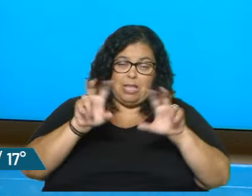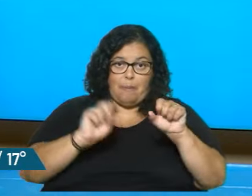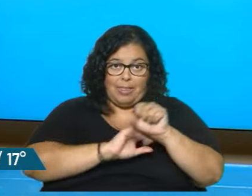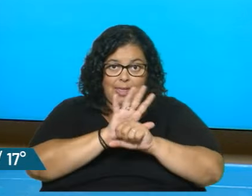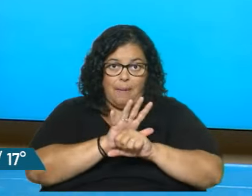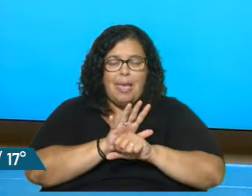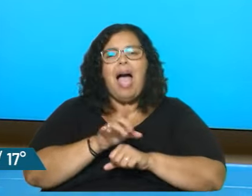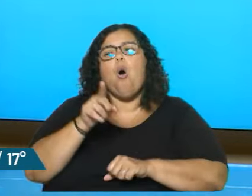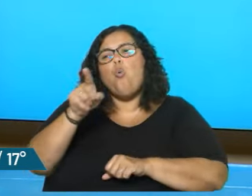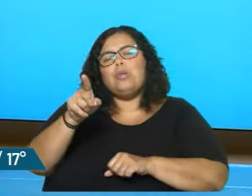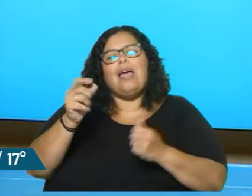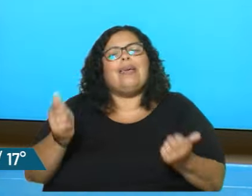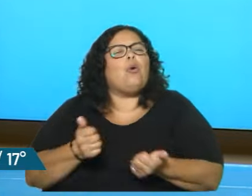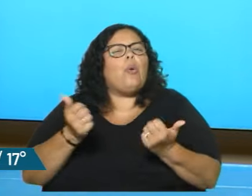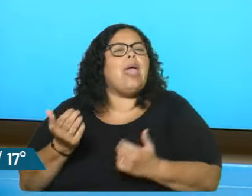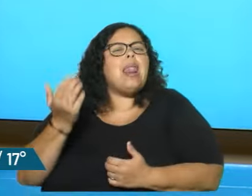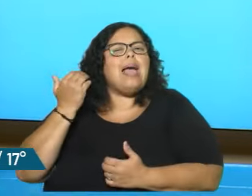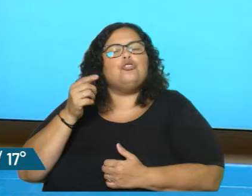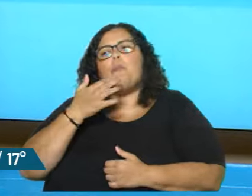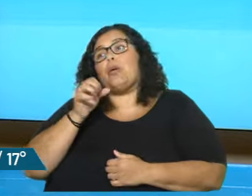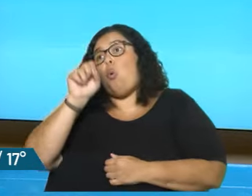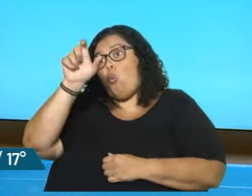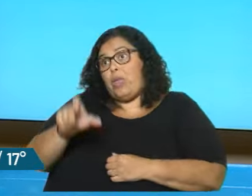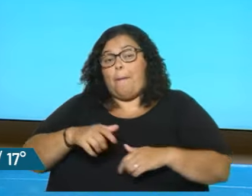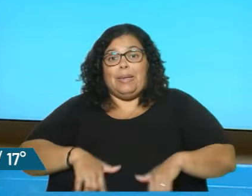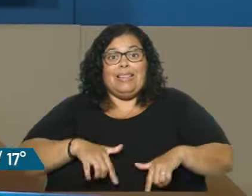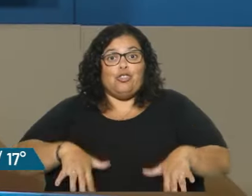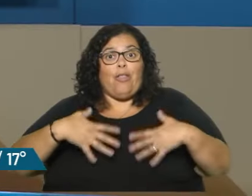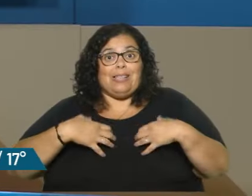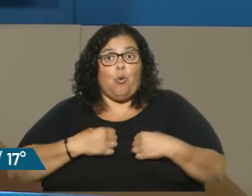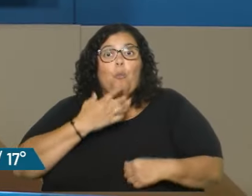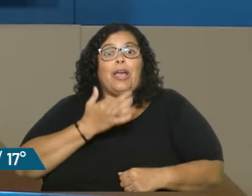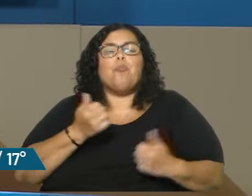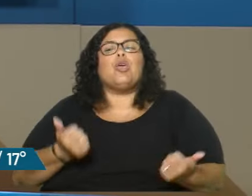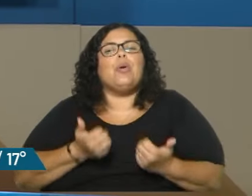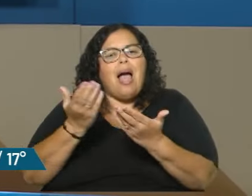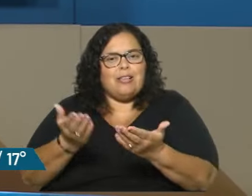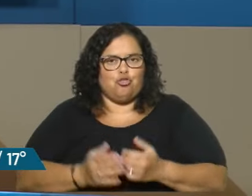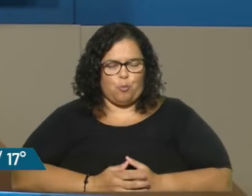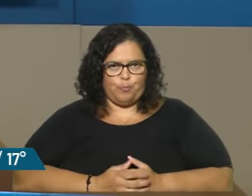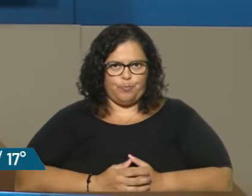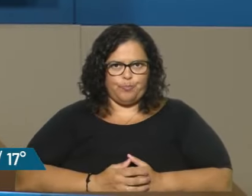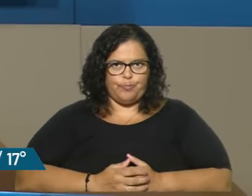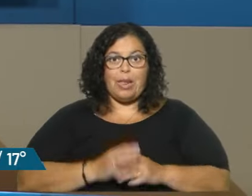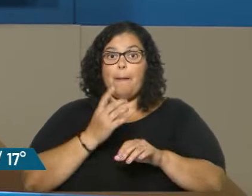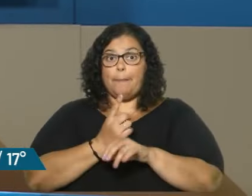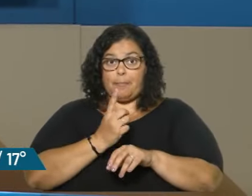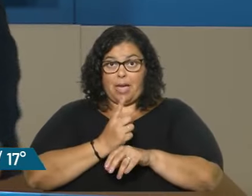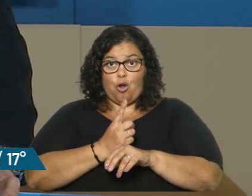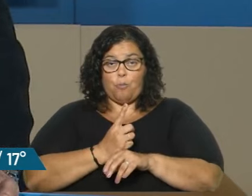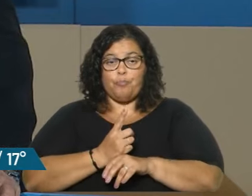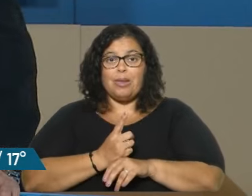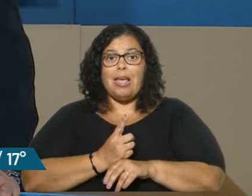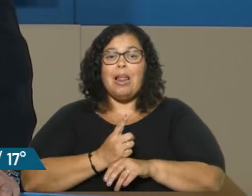¿Qué hubiera hecho usted entonces si hubiera sido el Ministro de Salud, supongamos? En primer lugar, lo que se debió de haber hecho